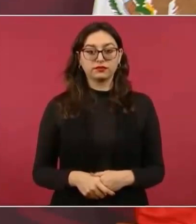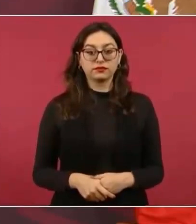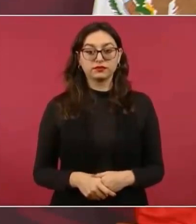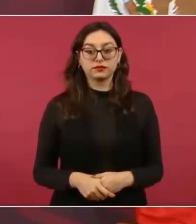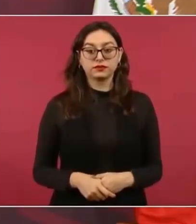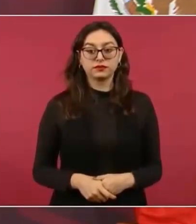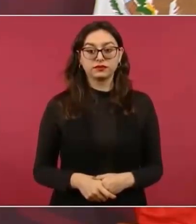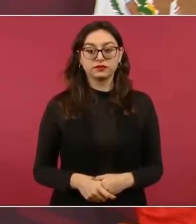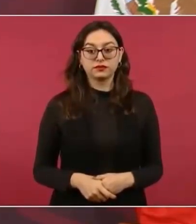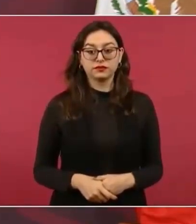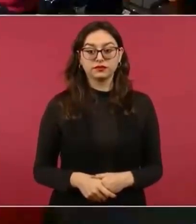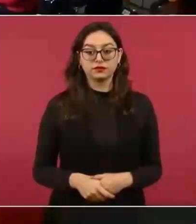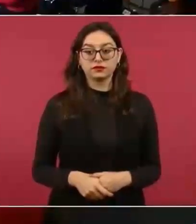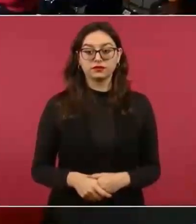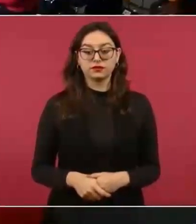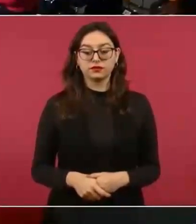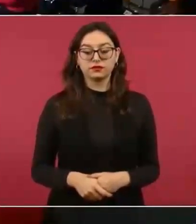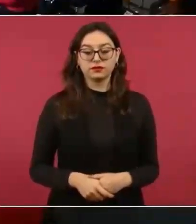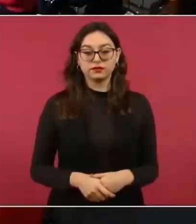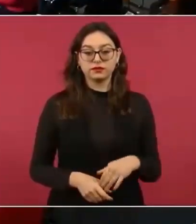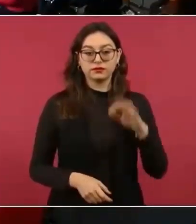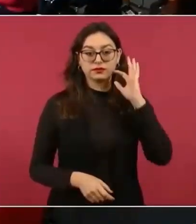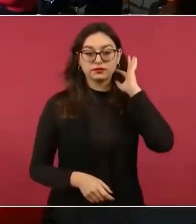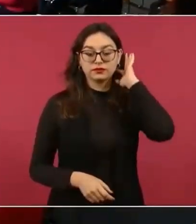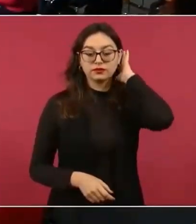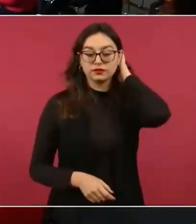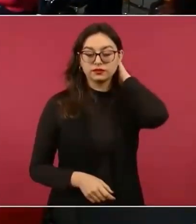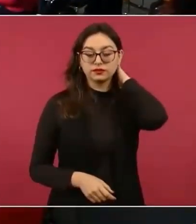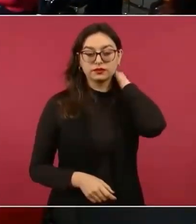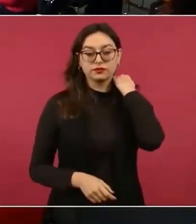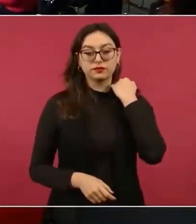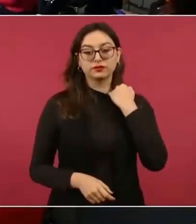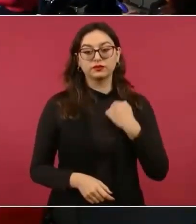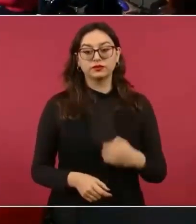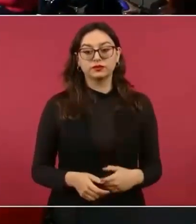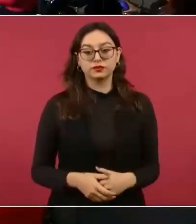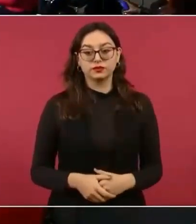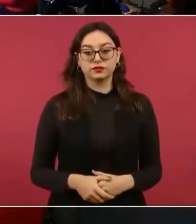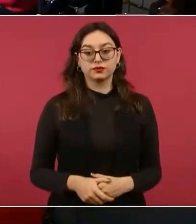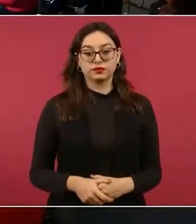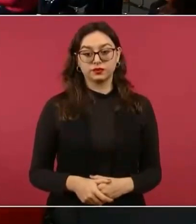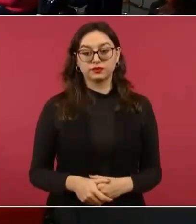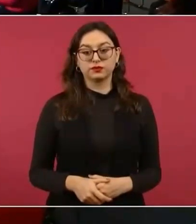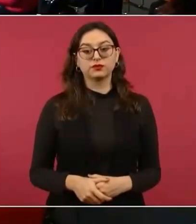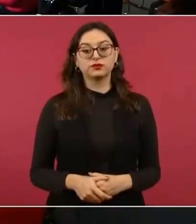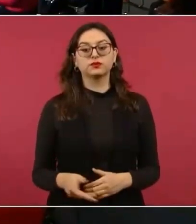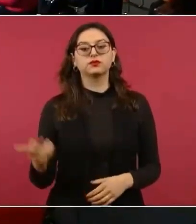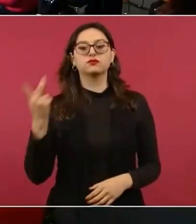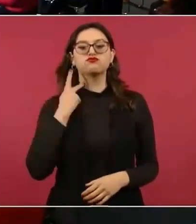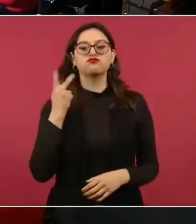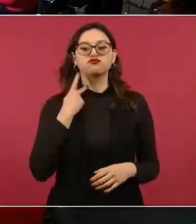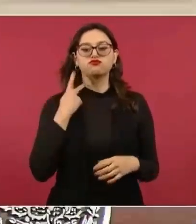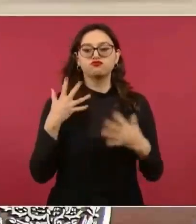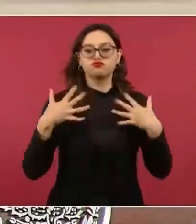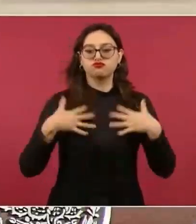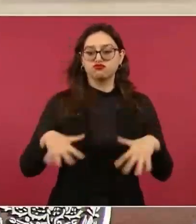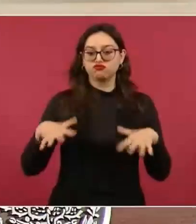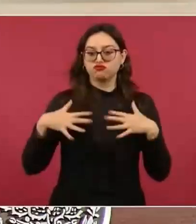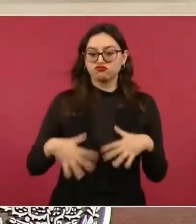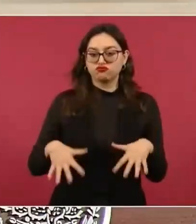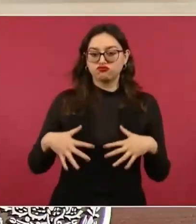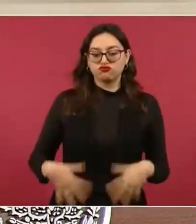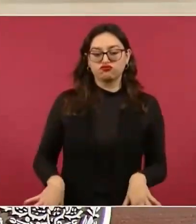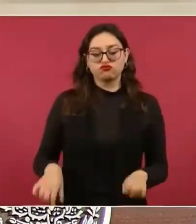muy peculiares también al vestir, ¿no? Sus guayaberas almidonadas.